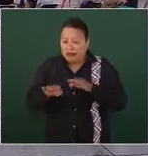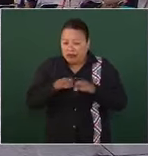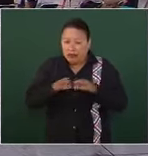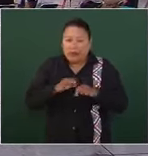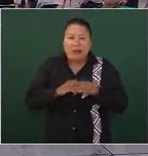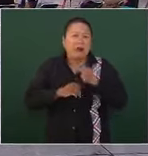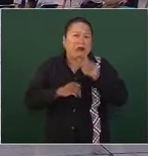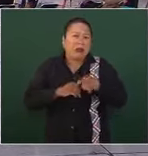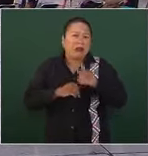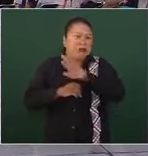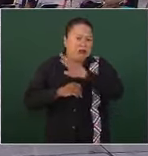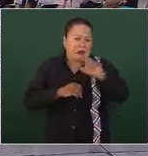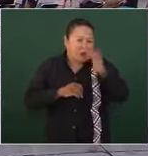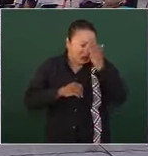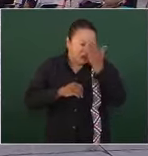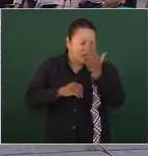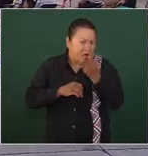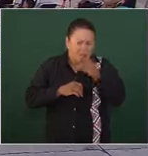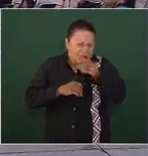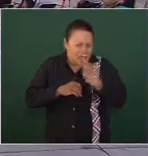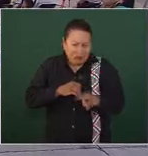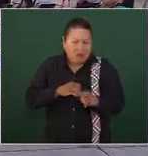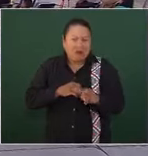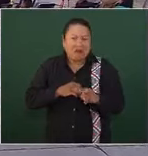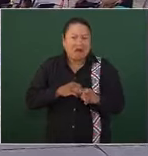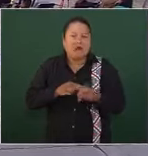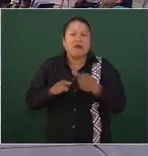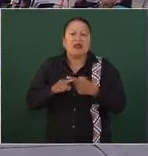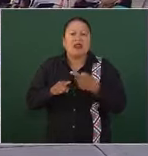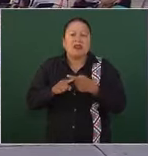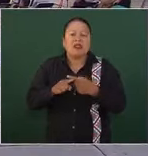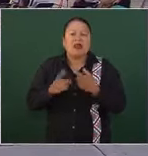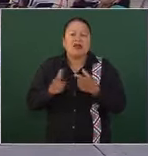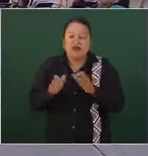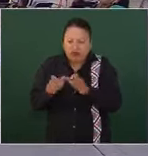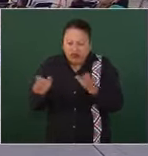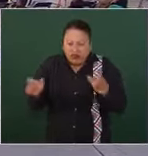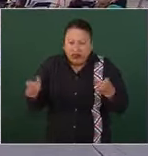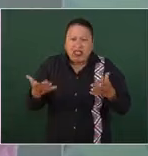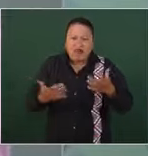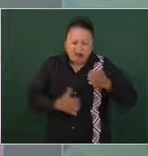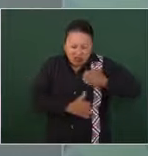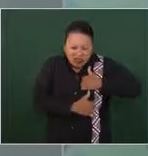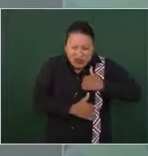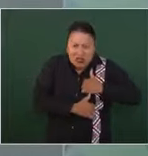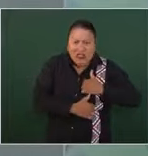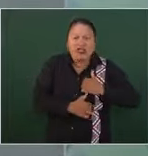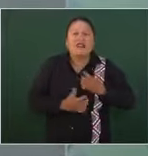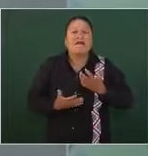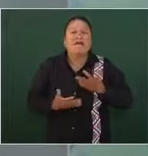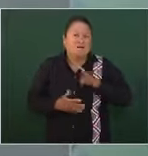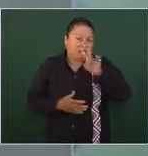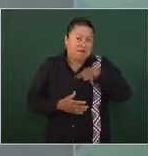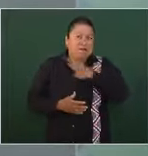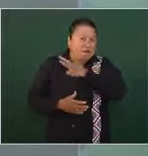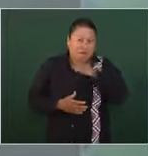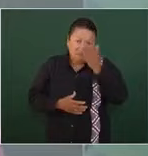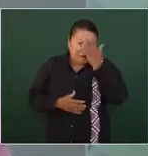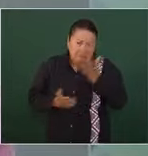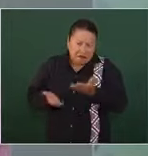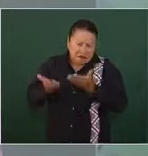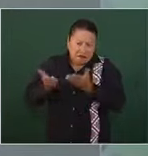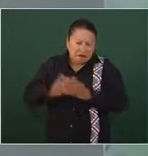reconocimiento desde luego a todas las fuerzas de seguridad, las fuerzas armadas y